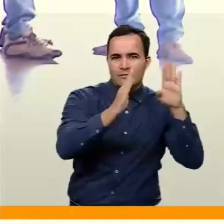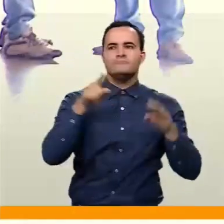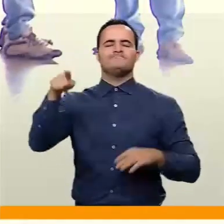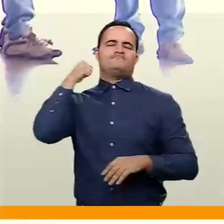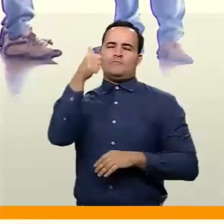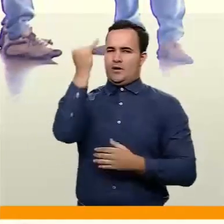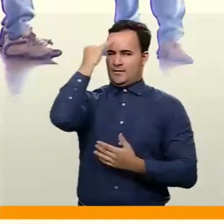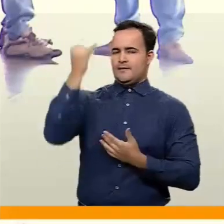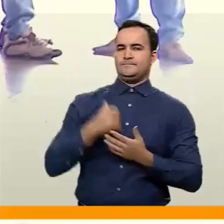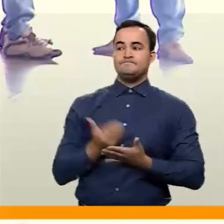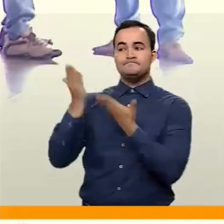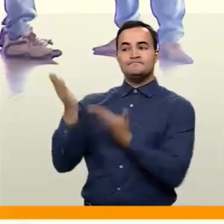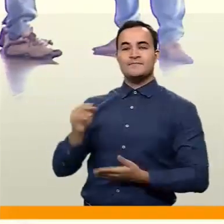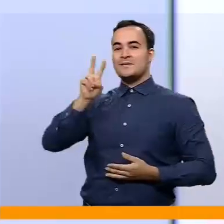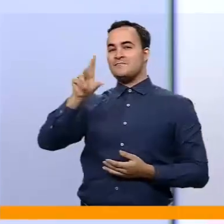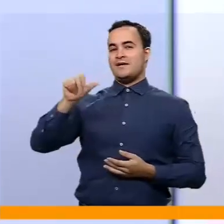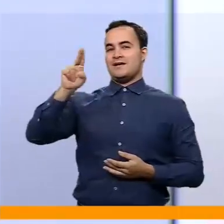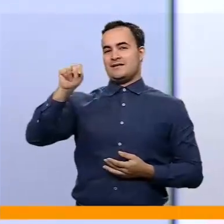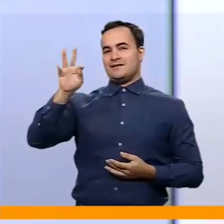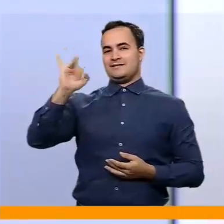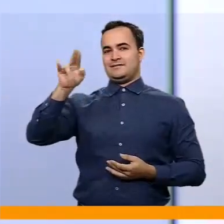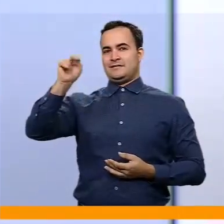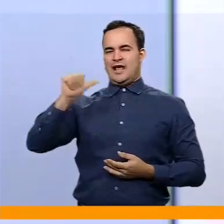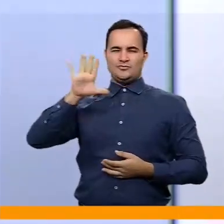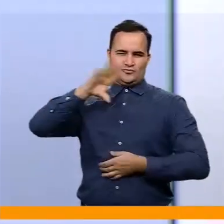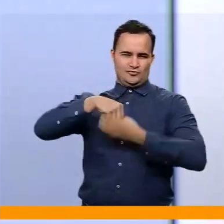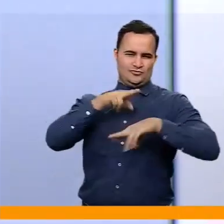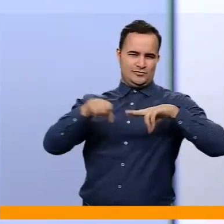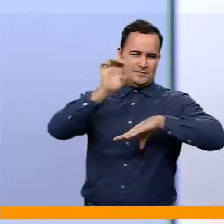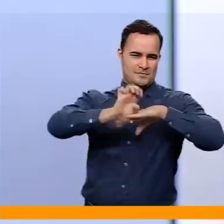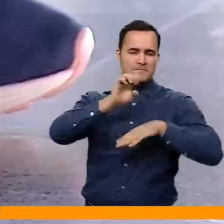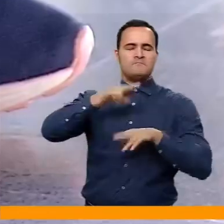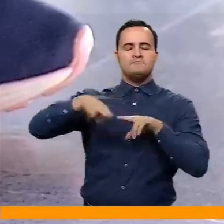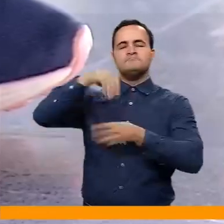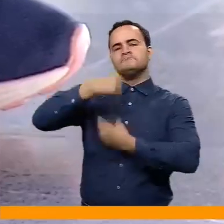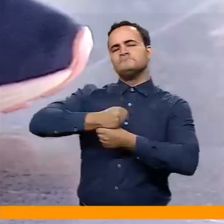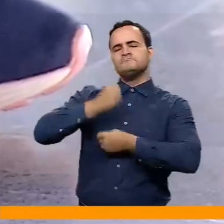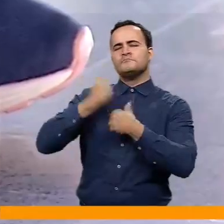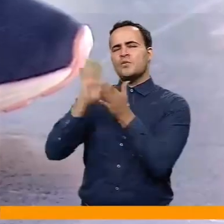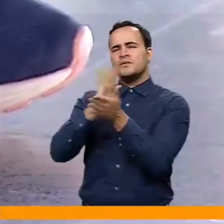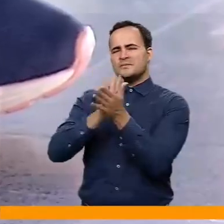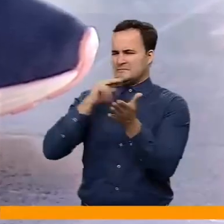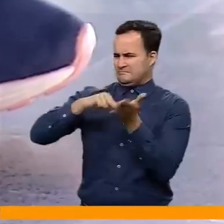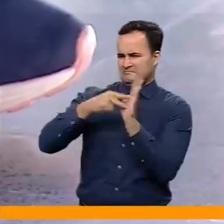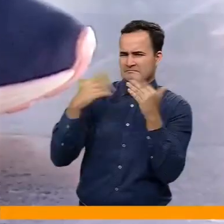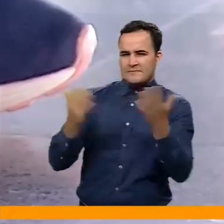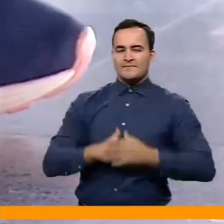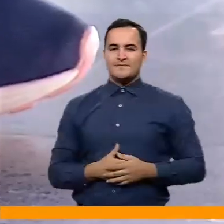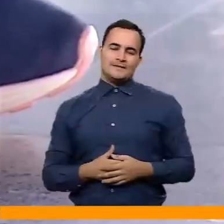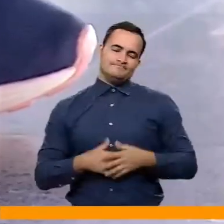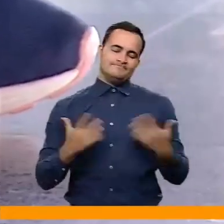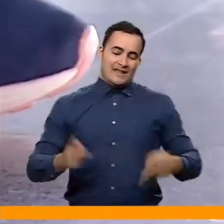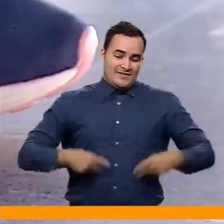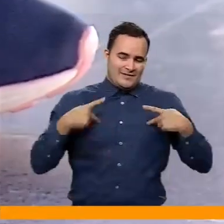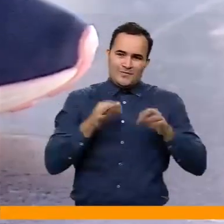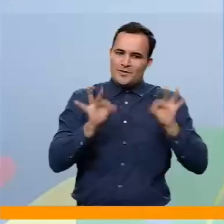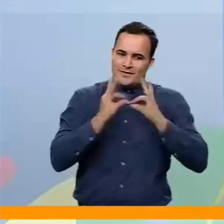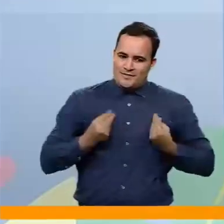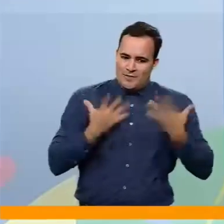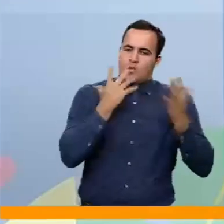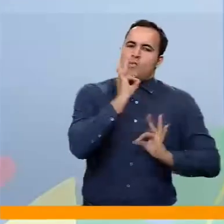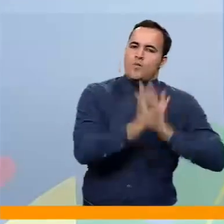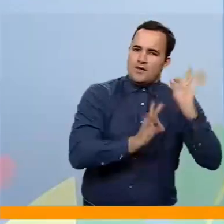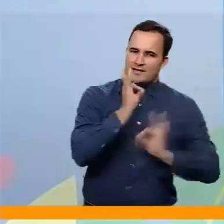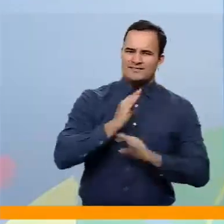emociones de la mano de especialistas. Valentina Henao, de la Gerencia Social del Metro, ¿de qué se trata el escuchadero? Promover la vida,